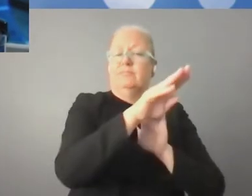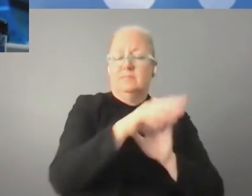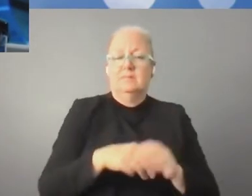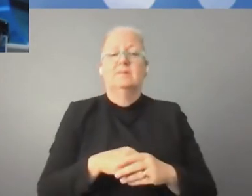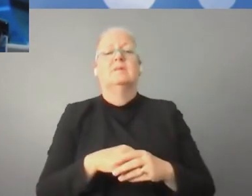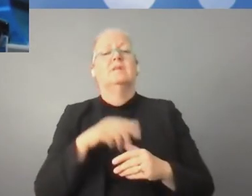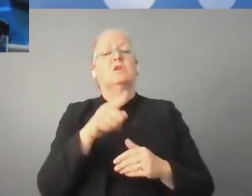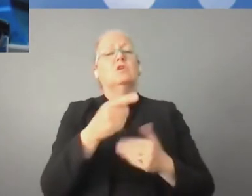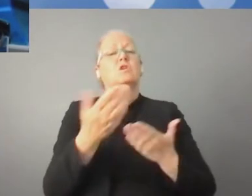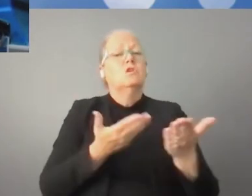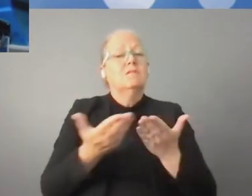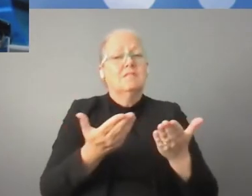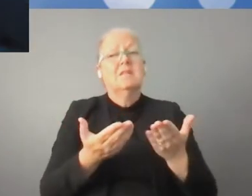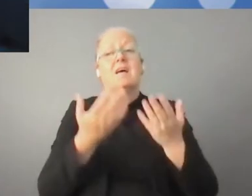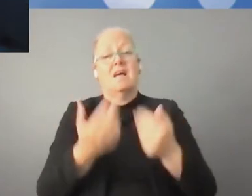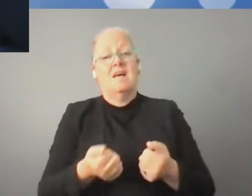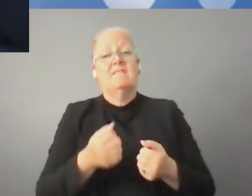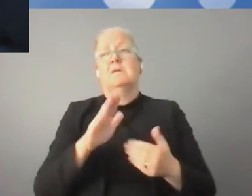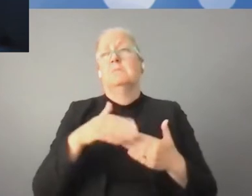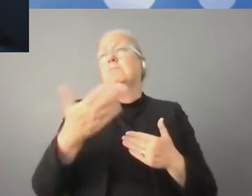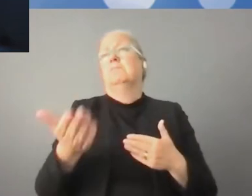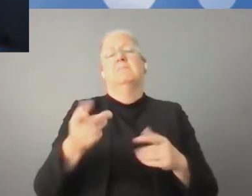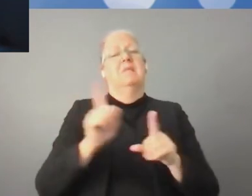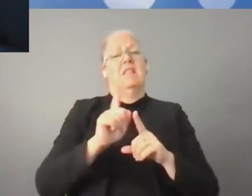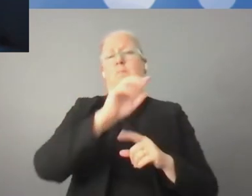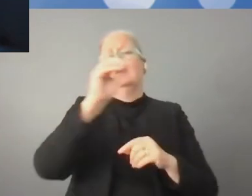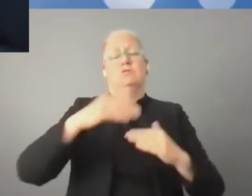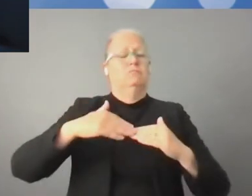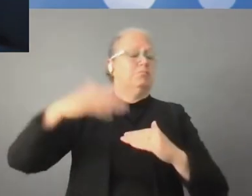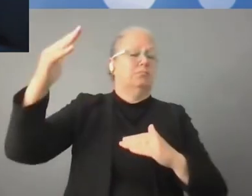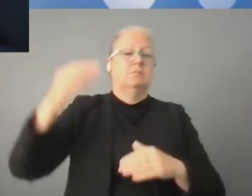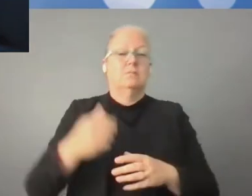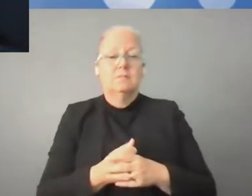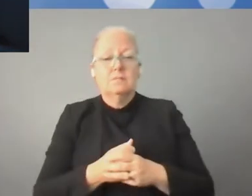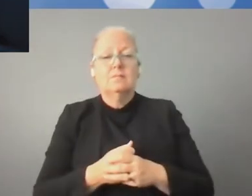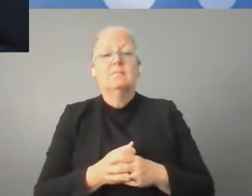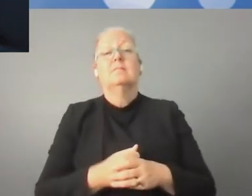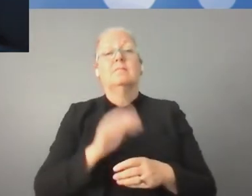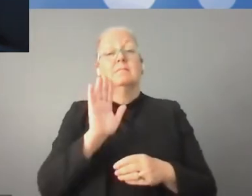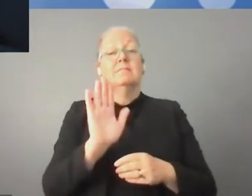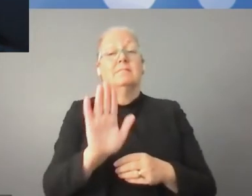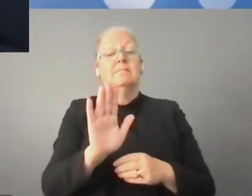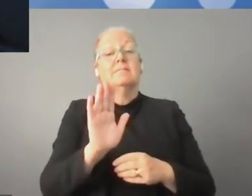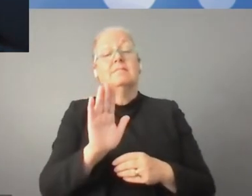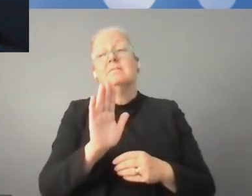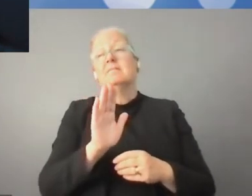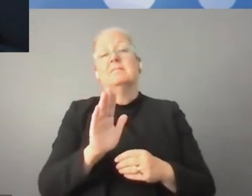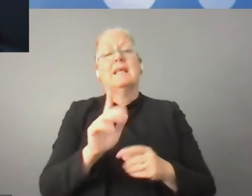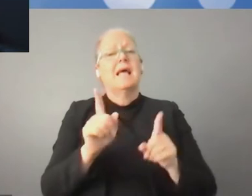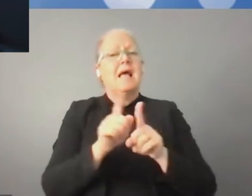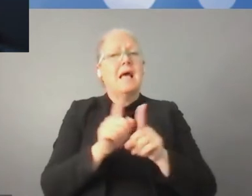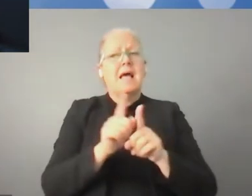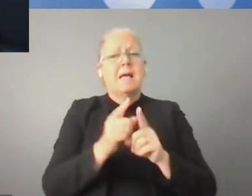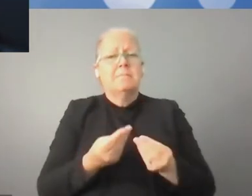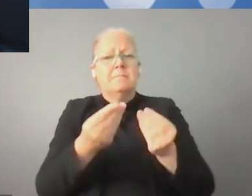creamos programas y también exportamos programas y servicios de internet y servicios digitales.